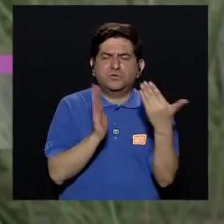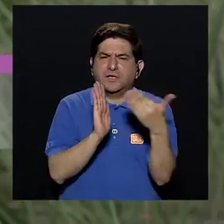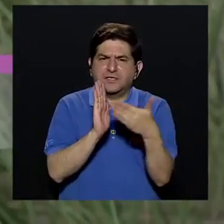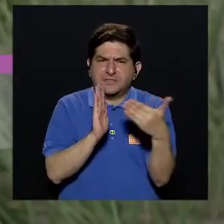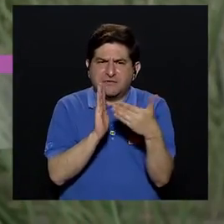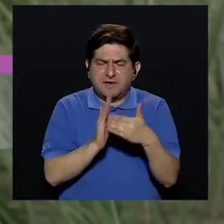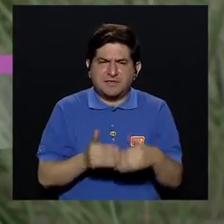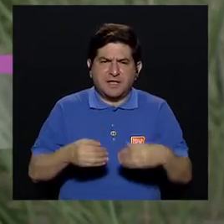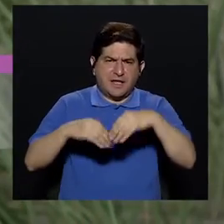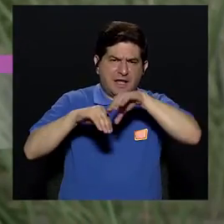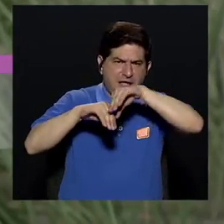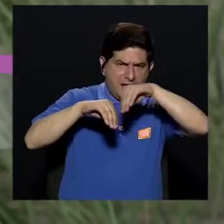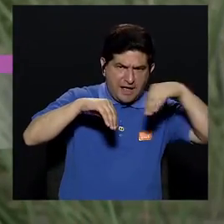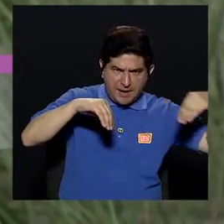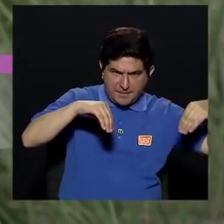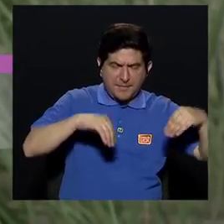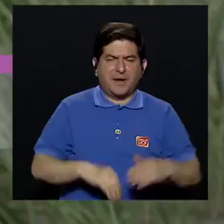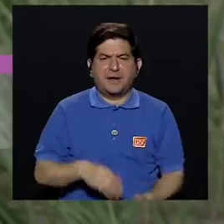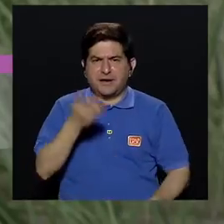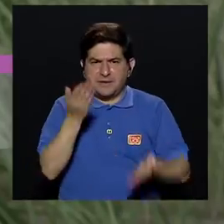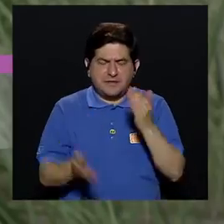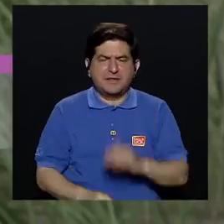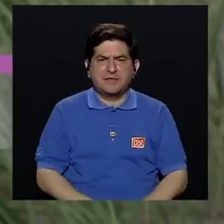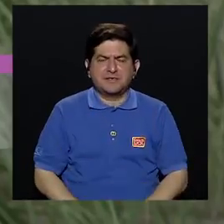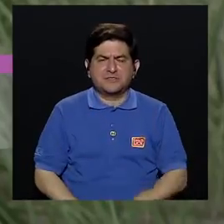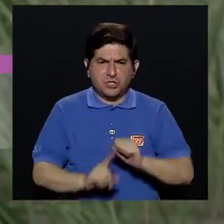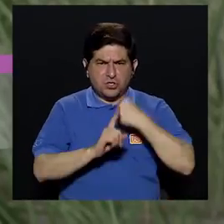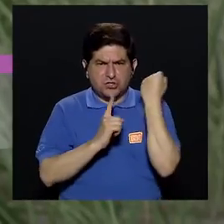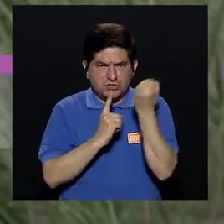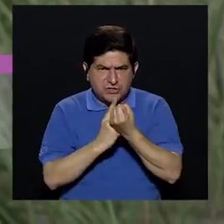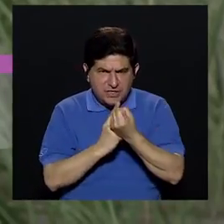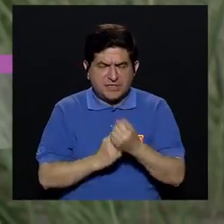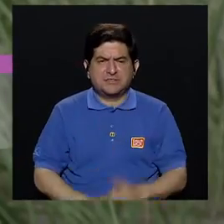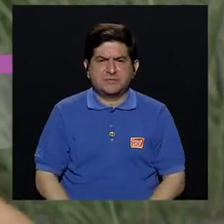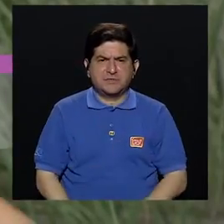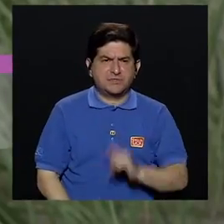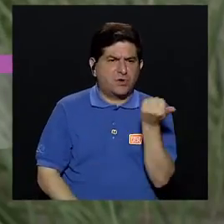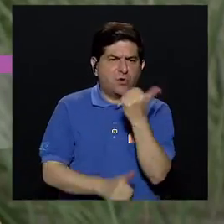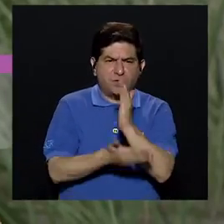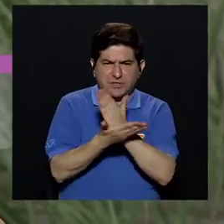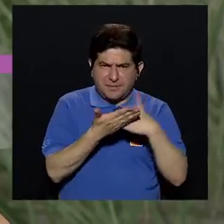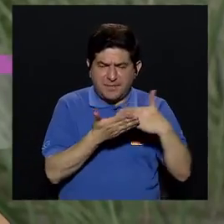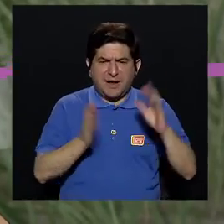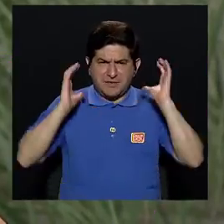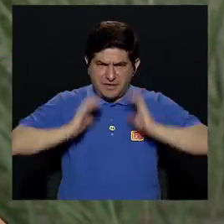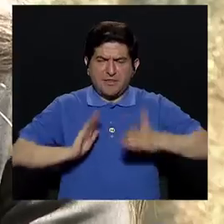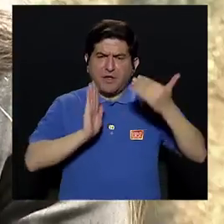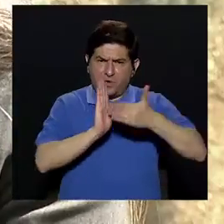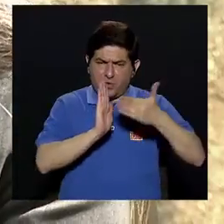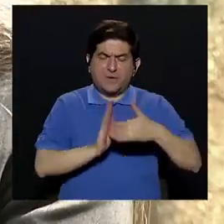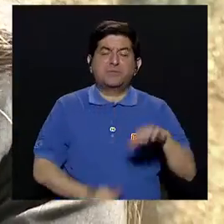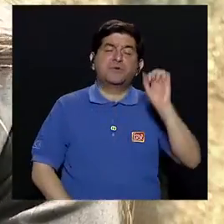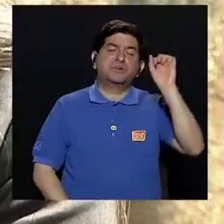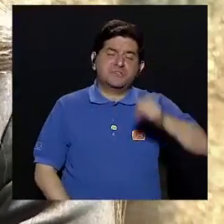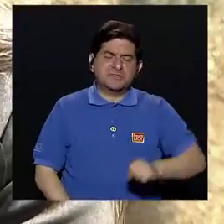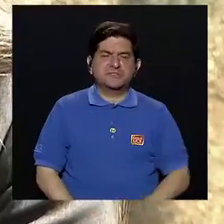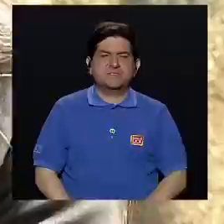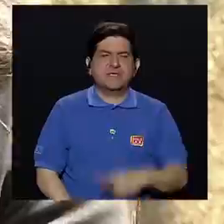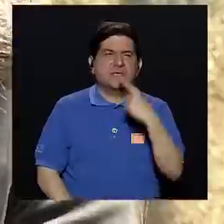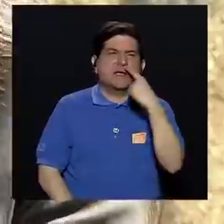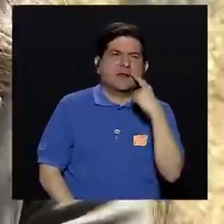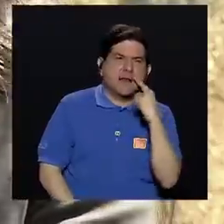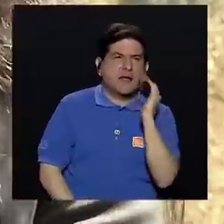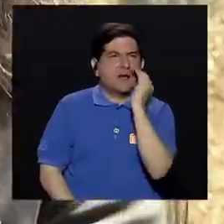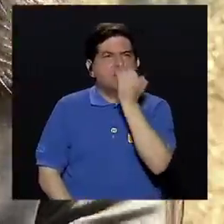además de la parte bucal o, digamos, las variaciones que usted nos dice, ¿afecta otros órganos del cuerpo, por ejemplo? Sí, los pacientes del labio y